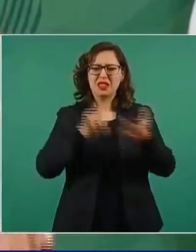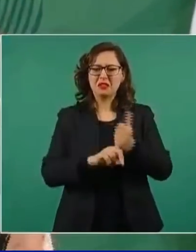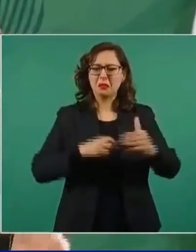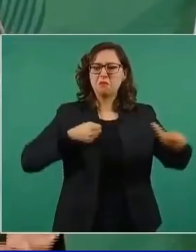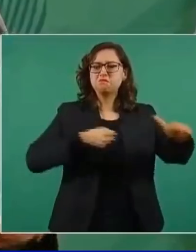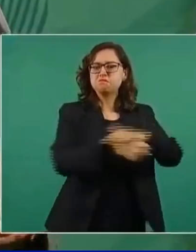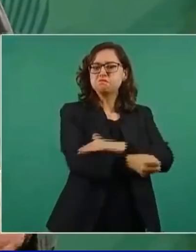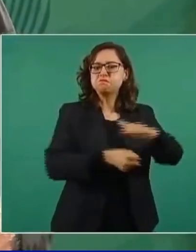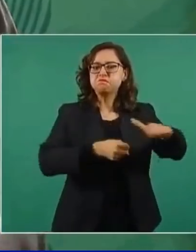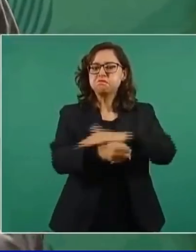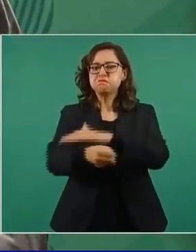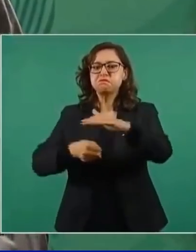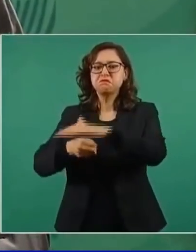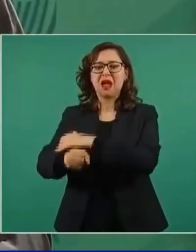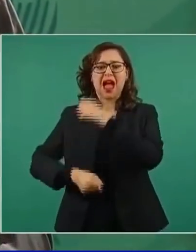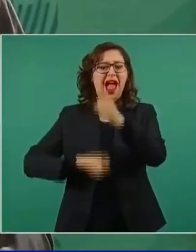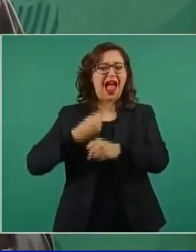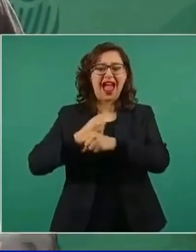años.